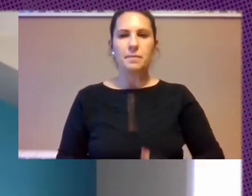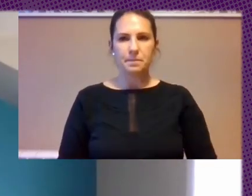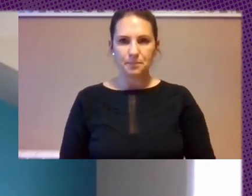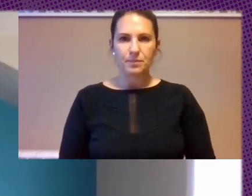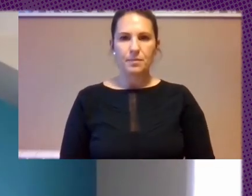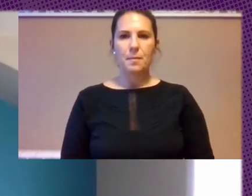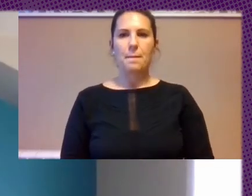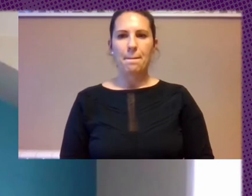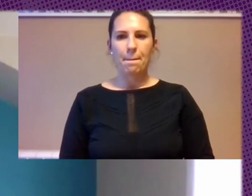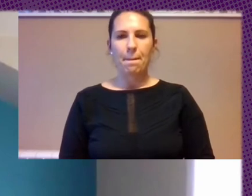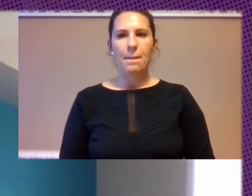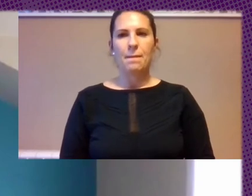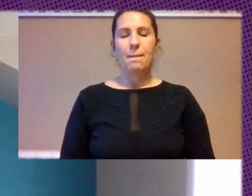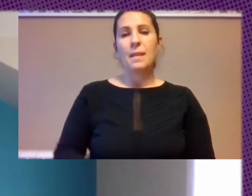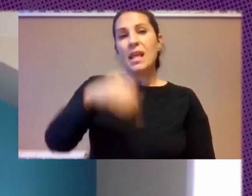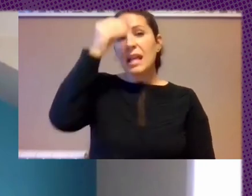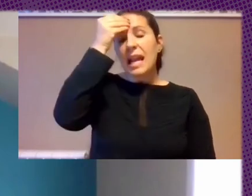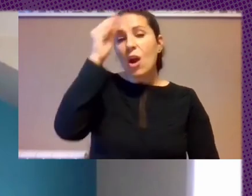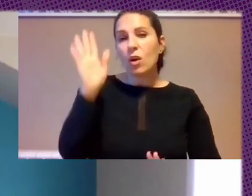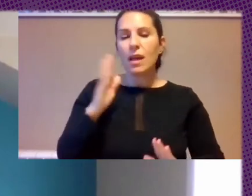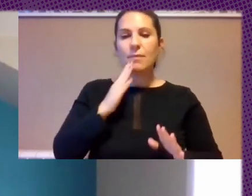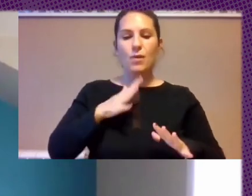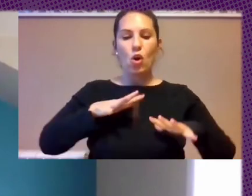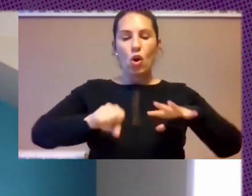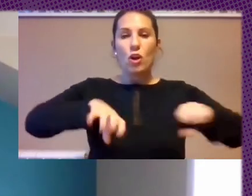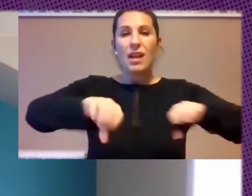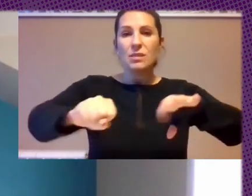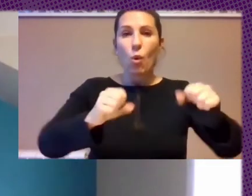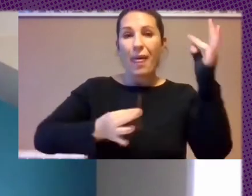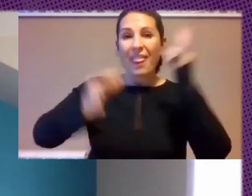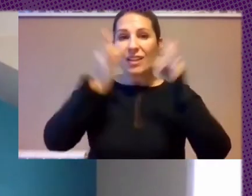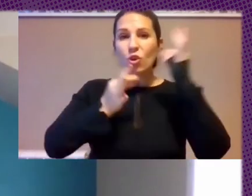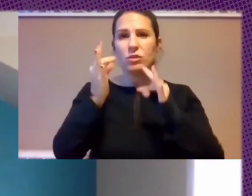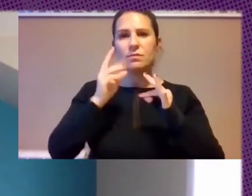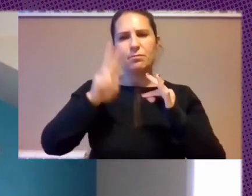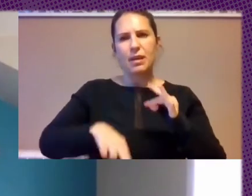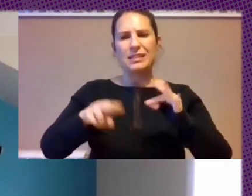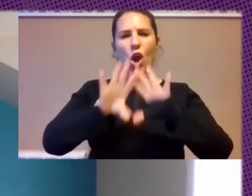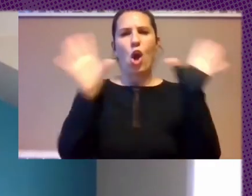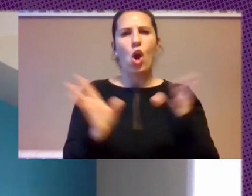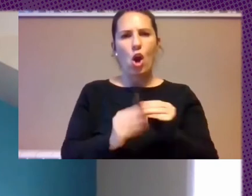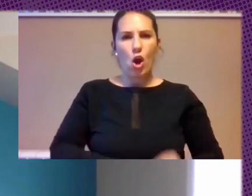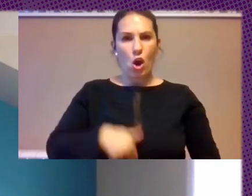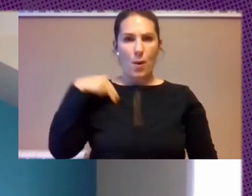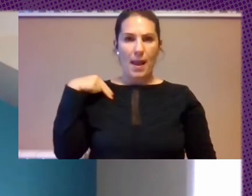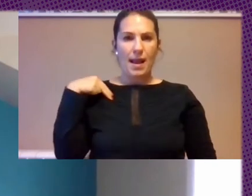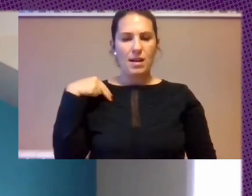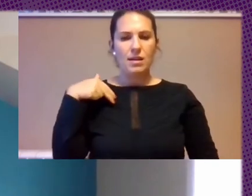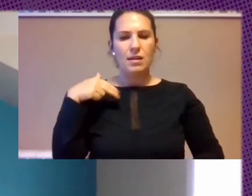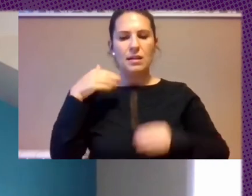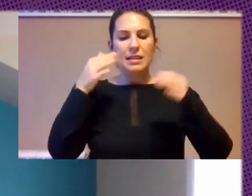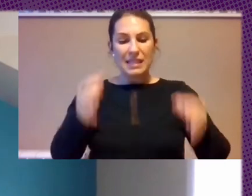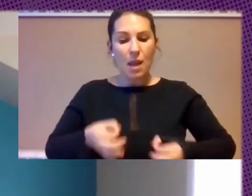Bueno De Alguna Manera El Colonialismo De Datos Es Un Fenómeno Global Y El Colonialismo Siempre Ha Sido Un Fenómeno